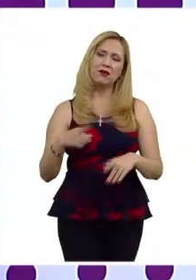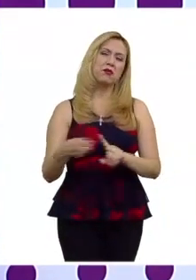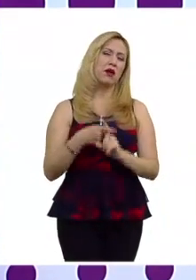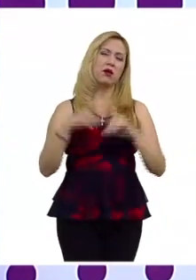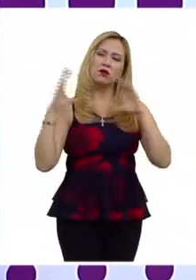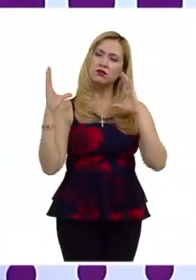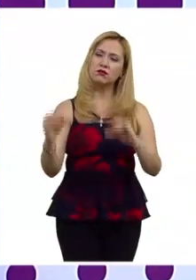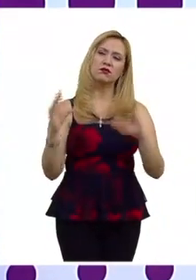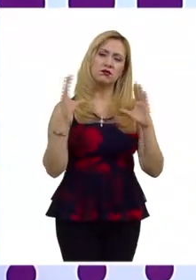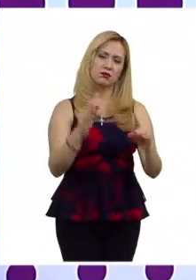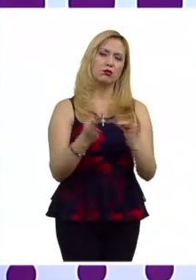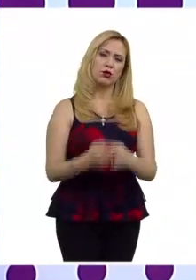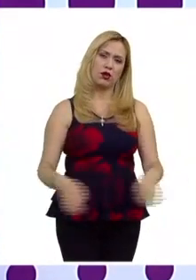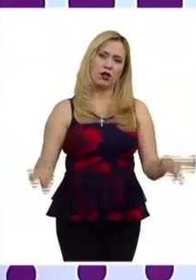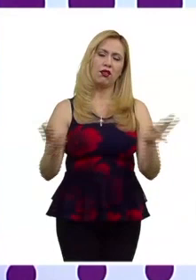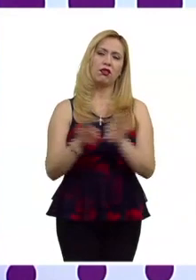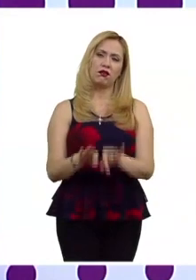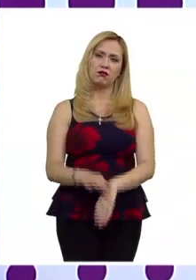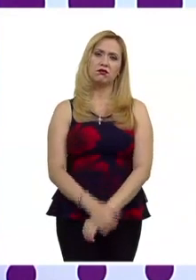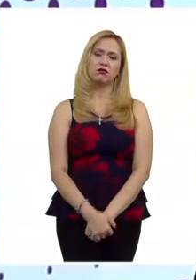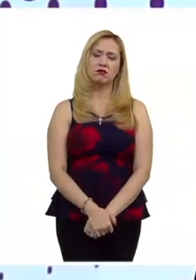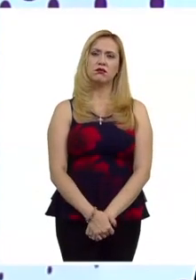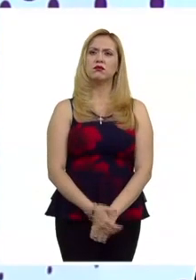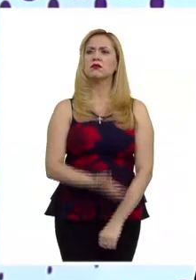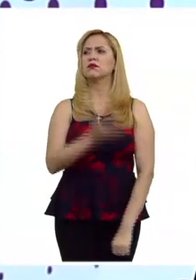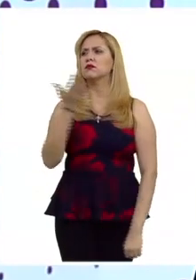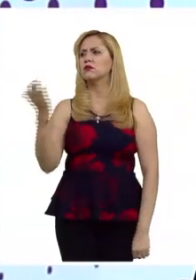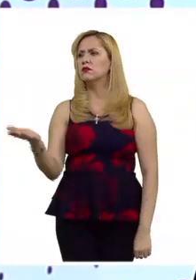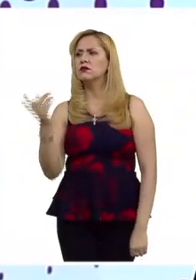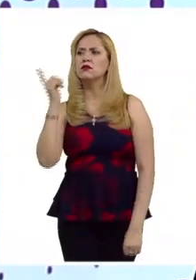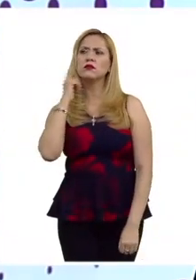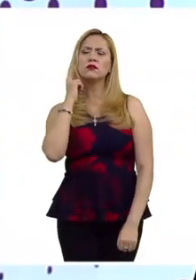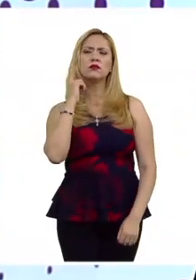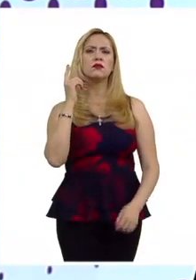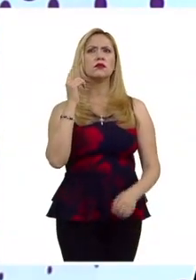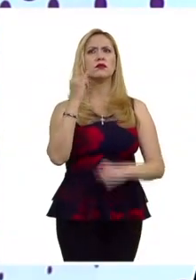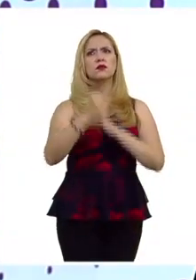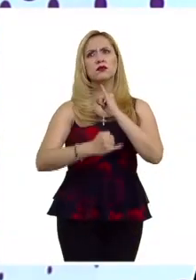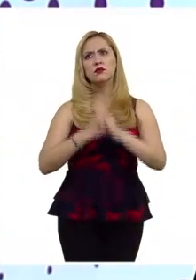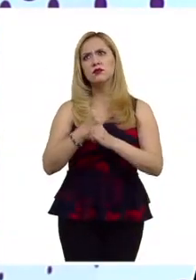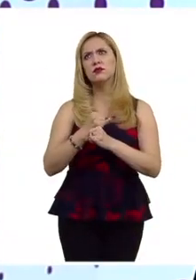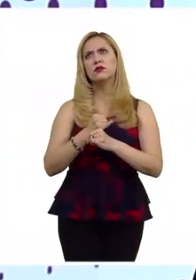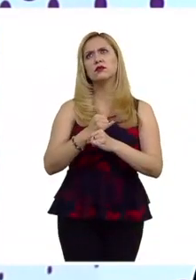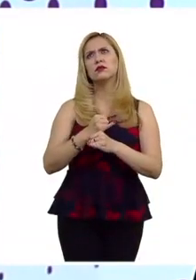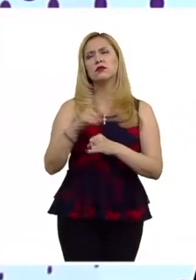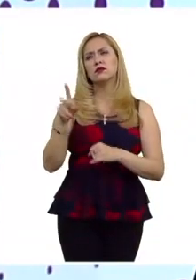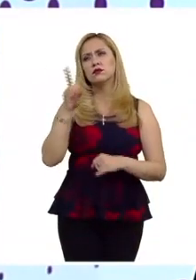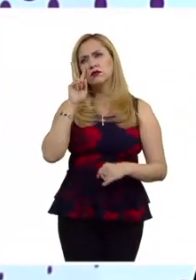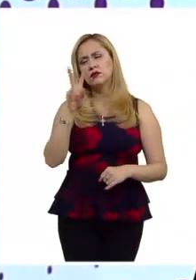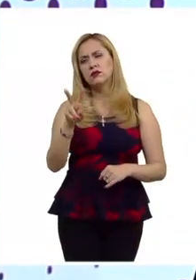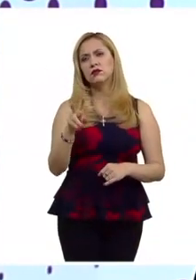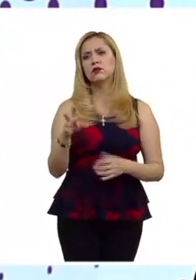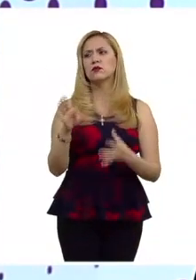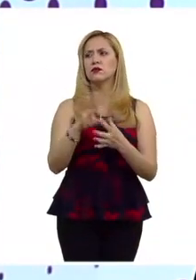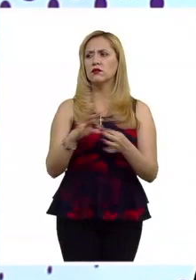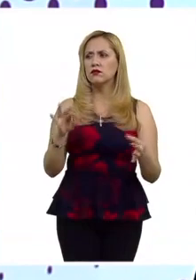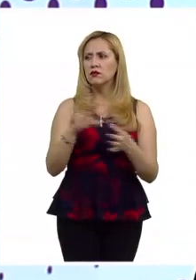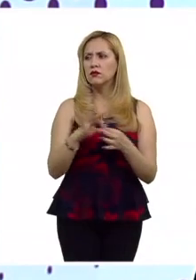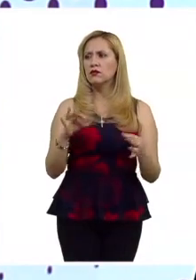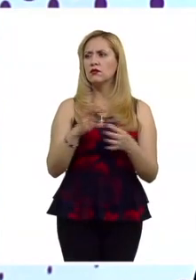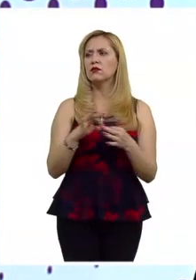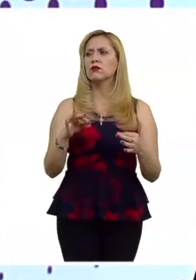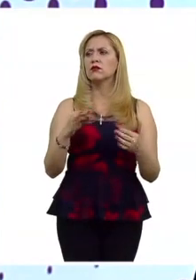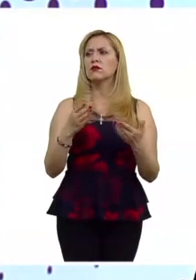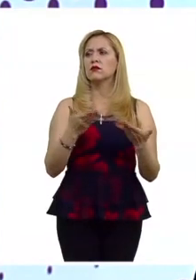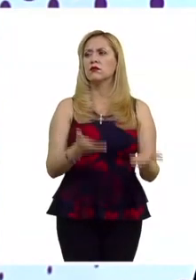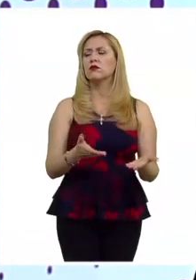y Jorge hay casos internacionales que también te merezca la pena comentar sobre